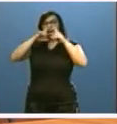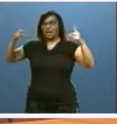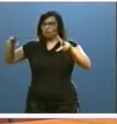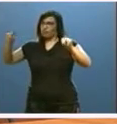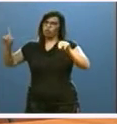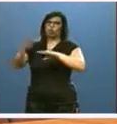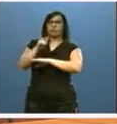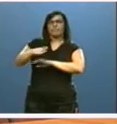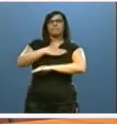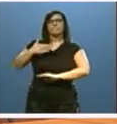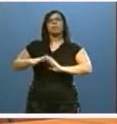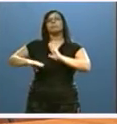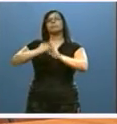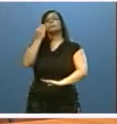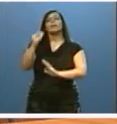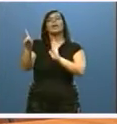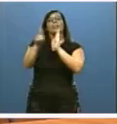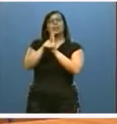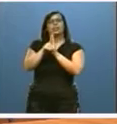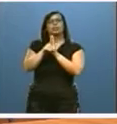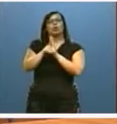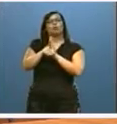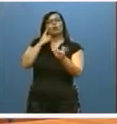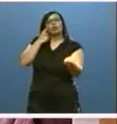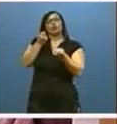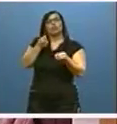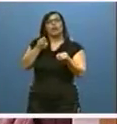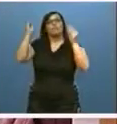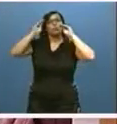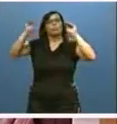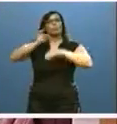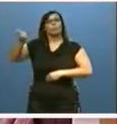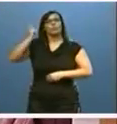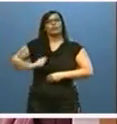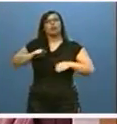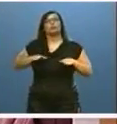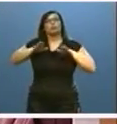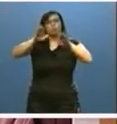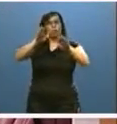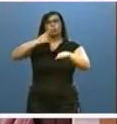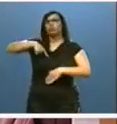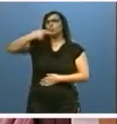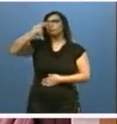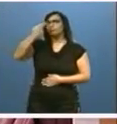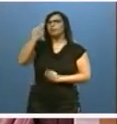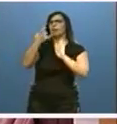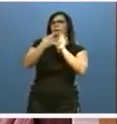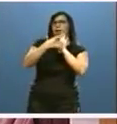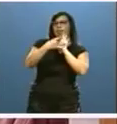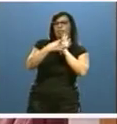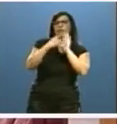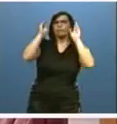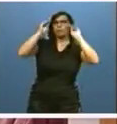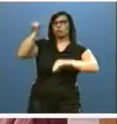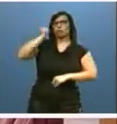el decreto regulador de la formación profesional dual. Pero no solo nos importa la calidad y la empleabilidad de la AFP,